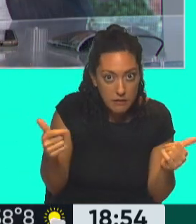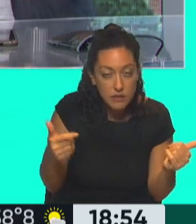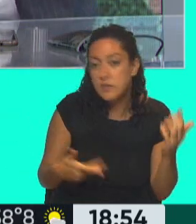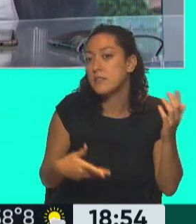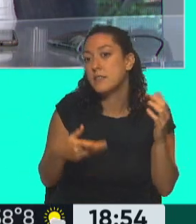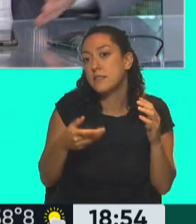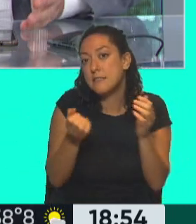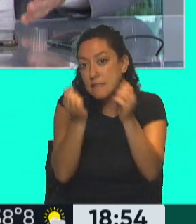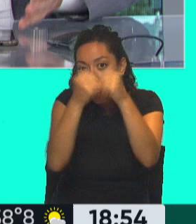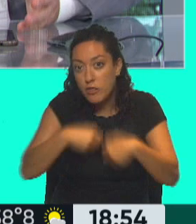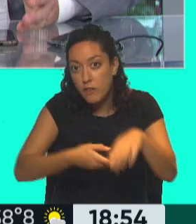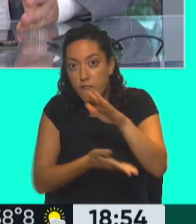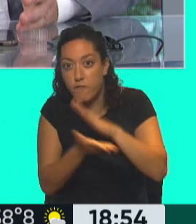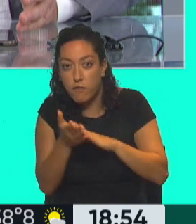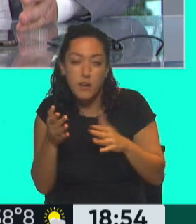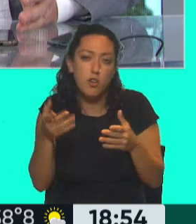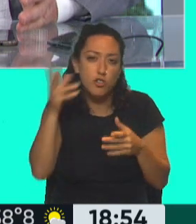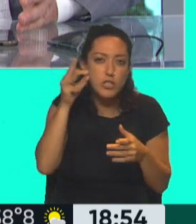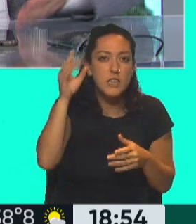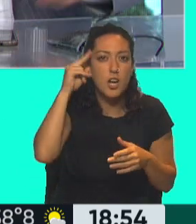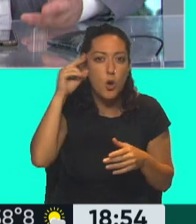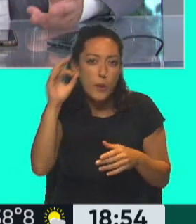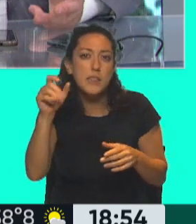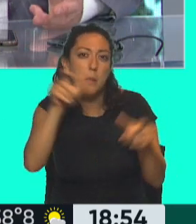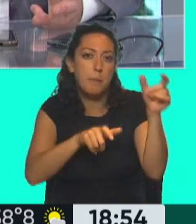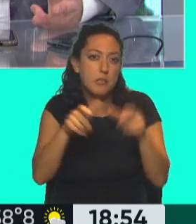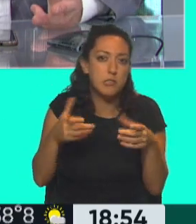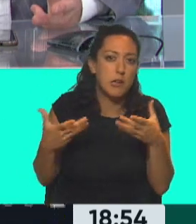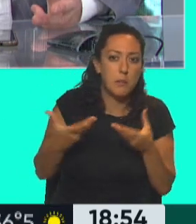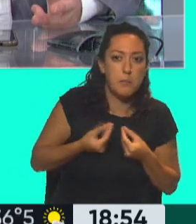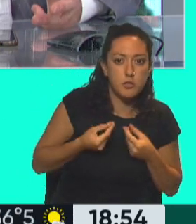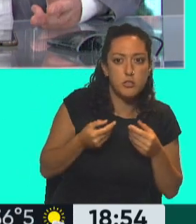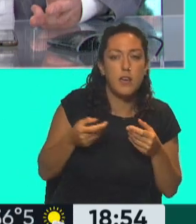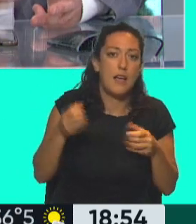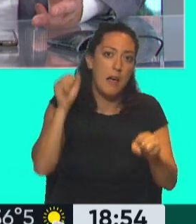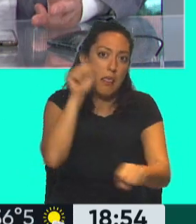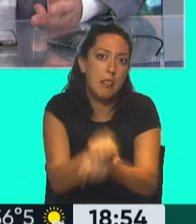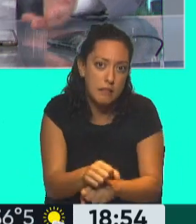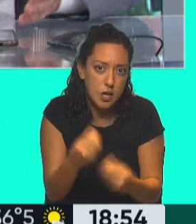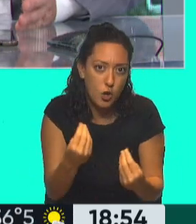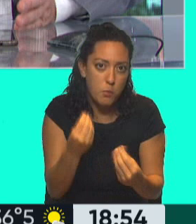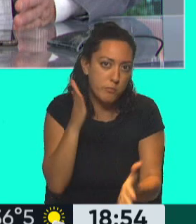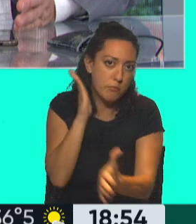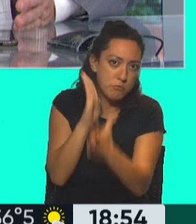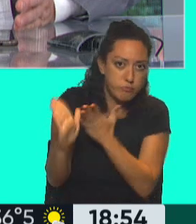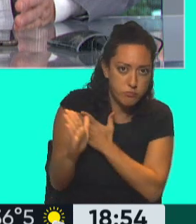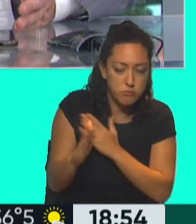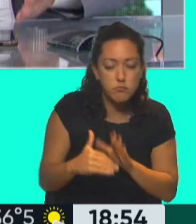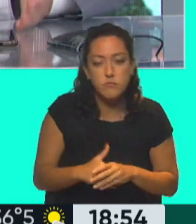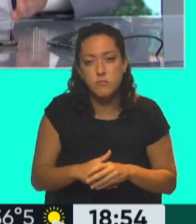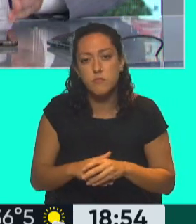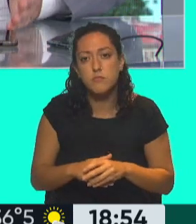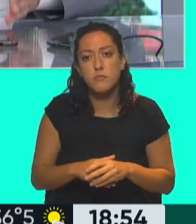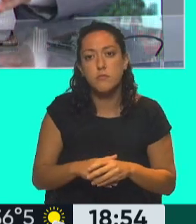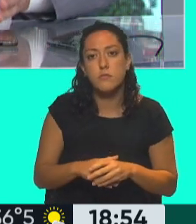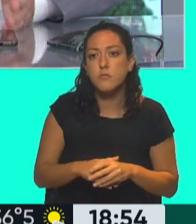salió entre medio de 80, 90 barrabrabas a andar de tener a alguien ahí. Se profugó, consiguió eludir todo